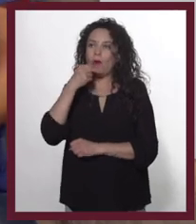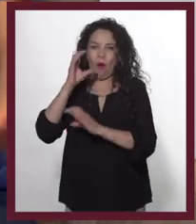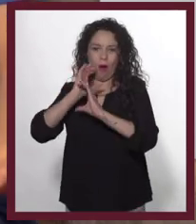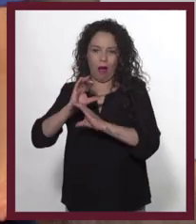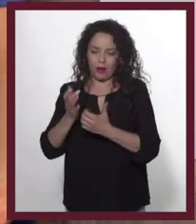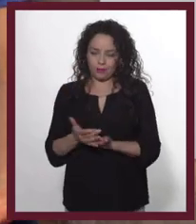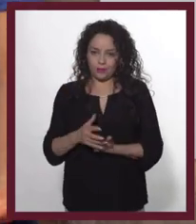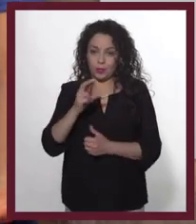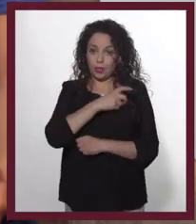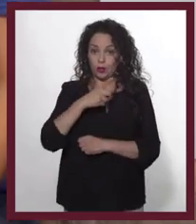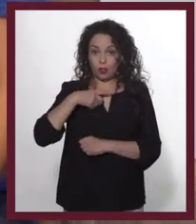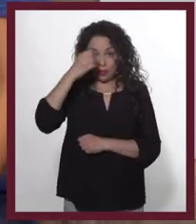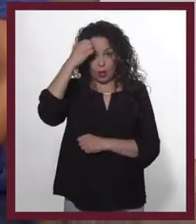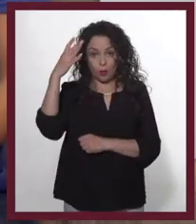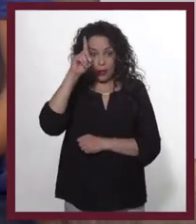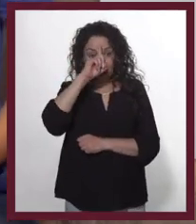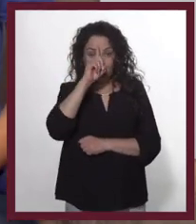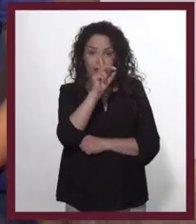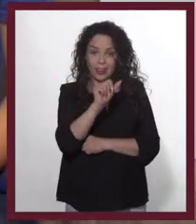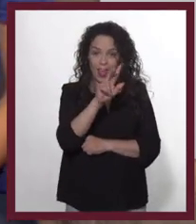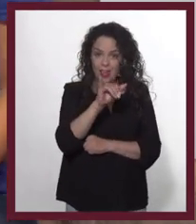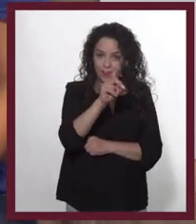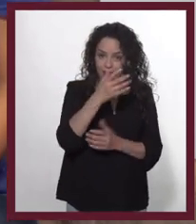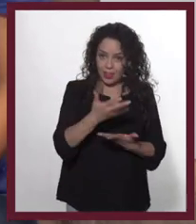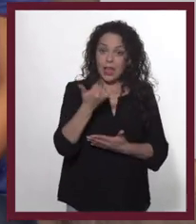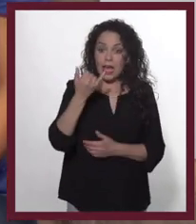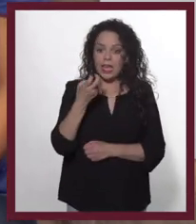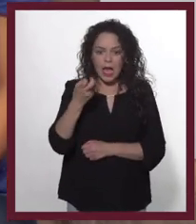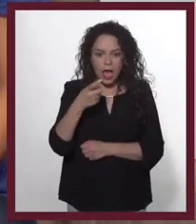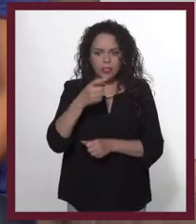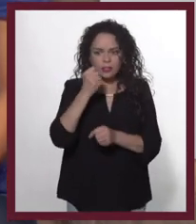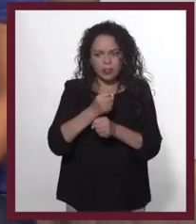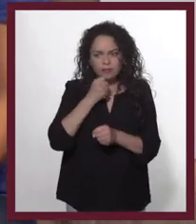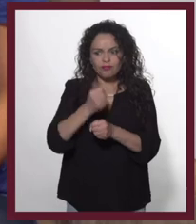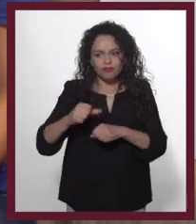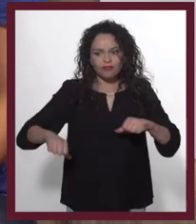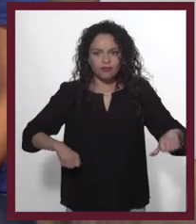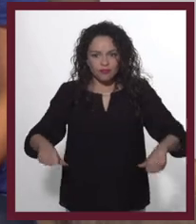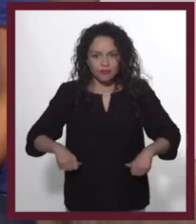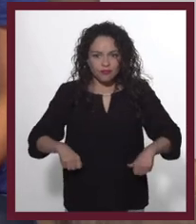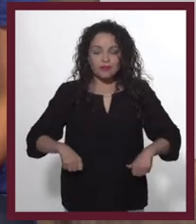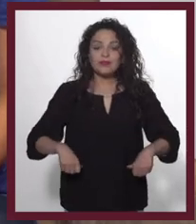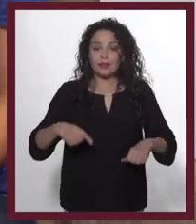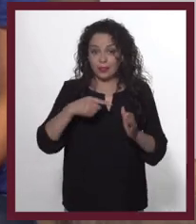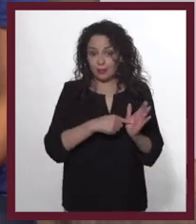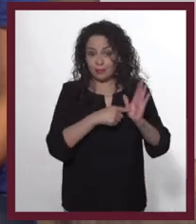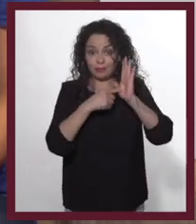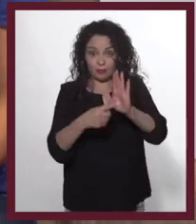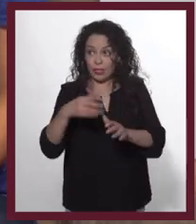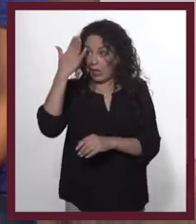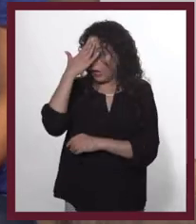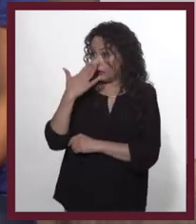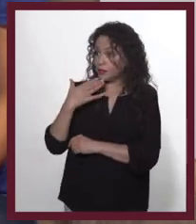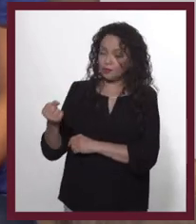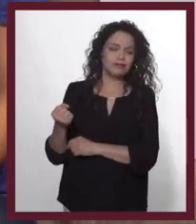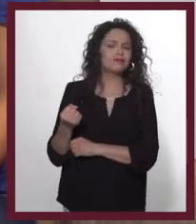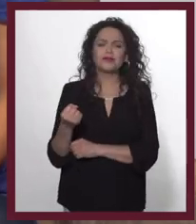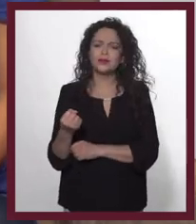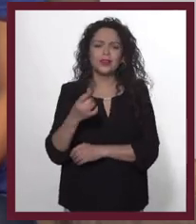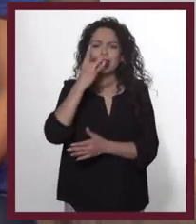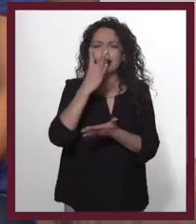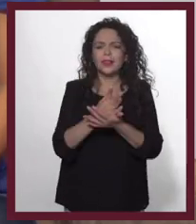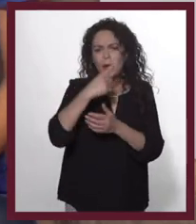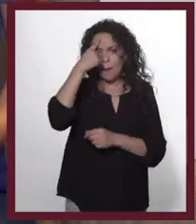No olvidemos los consejos de David Ogilvy. Y sobre todo, no olvidemos que estos ejercicios no son para mostrar lo creativos o los